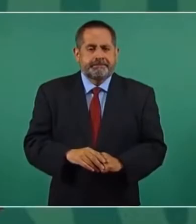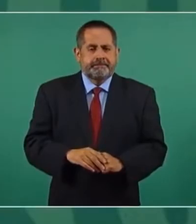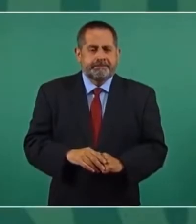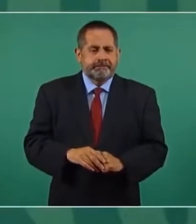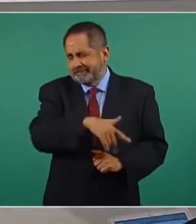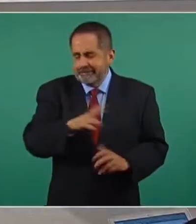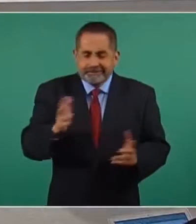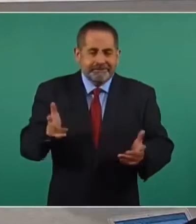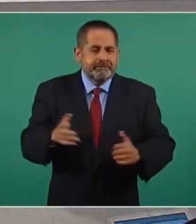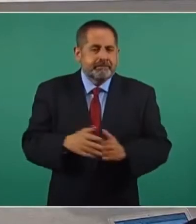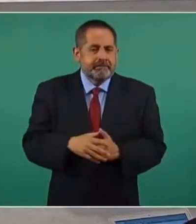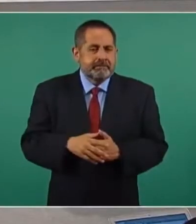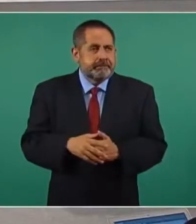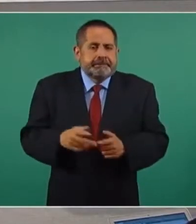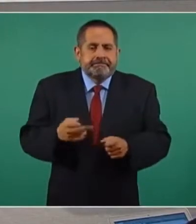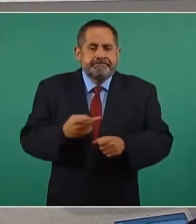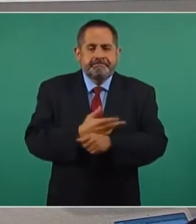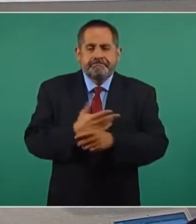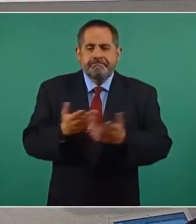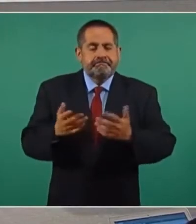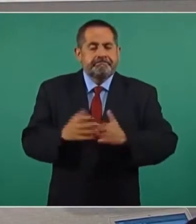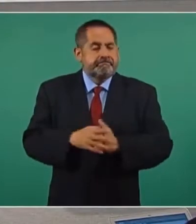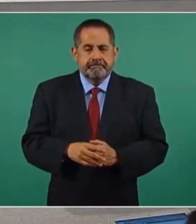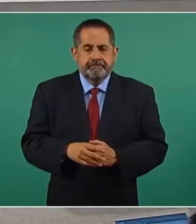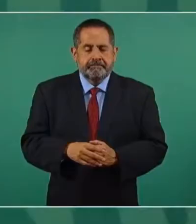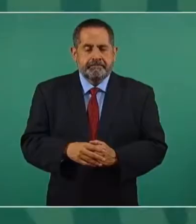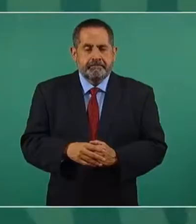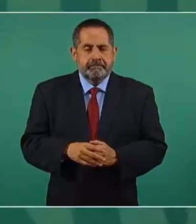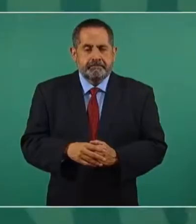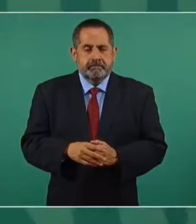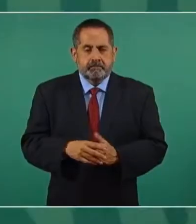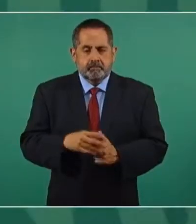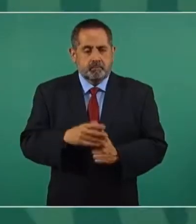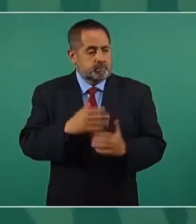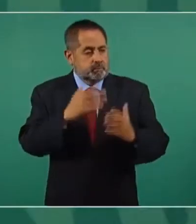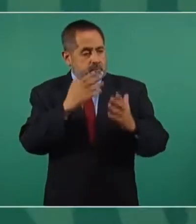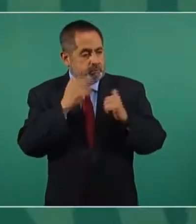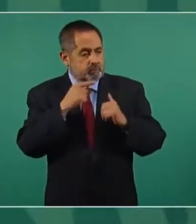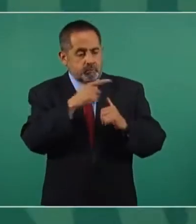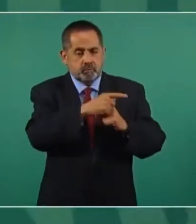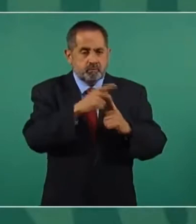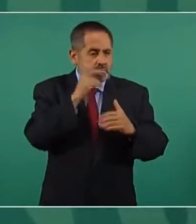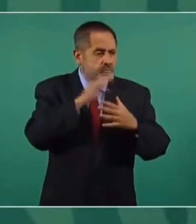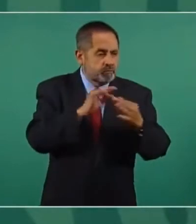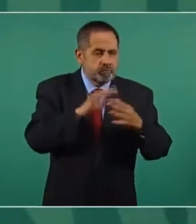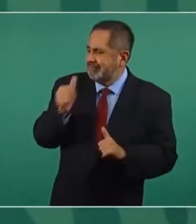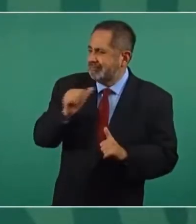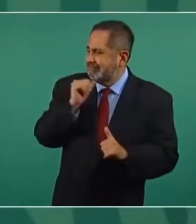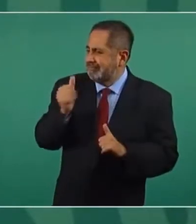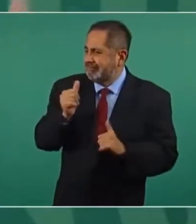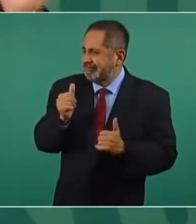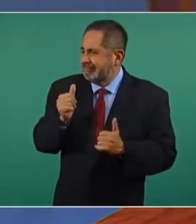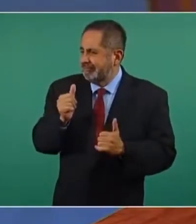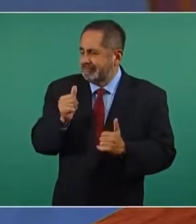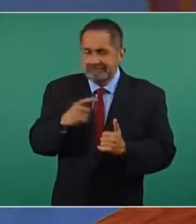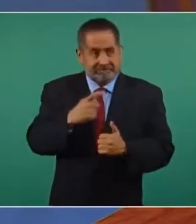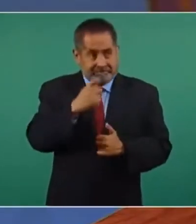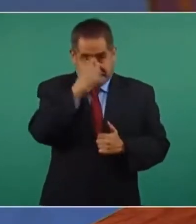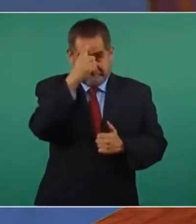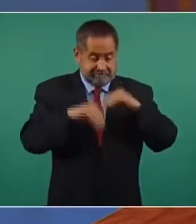ellos lo saben. Lo que pasa es que ya no tienen elementos, como se dice en el periodismo, no hay miga. Entonces,